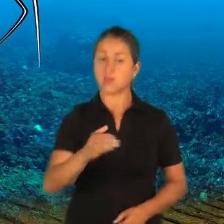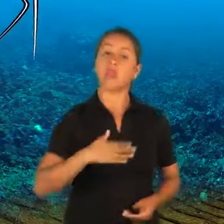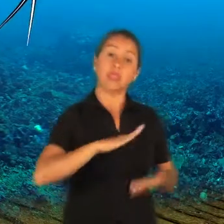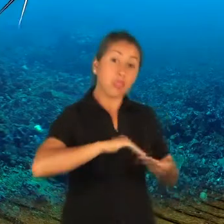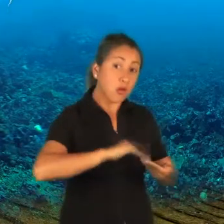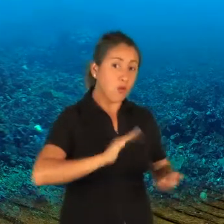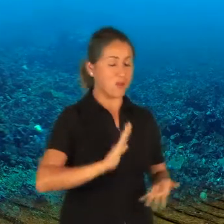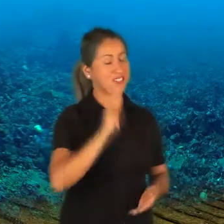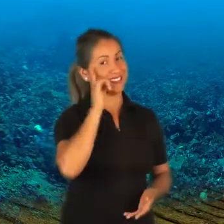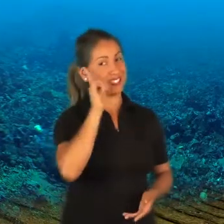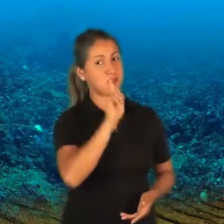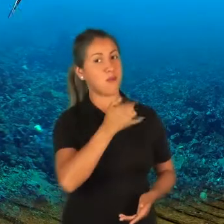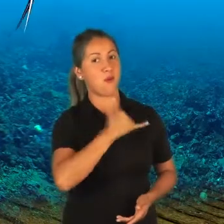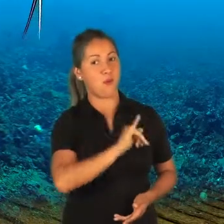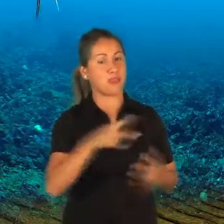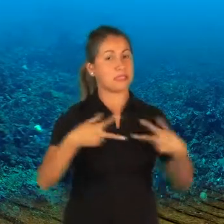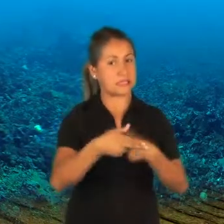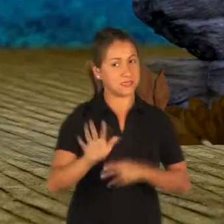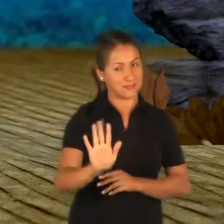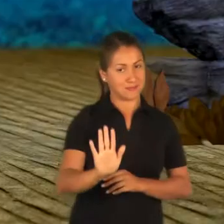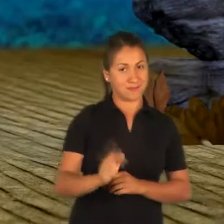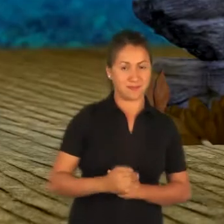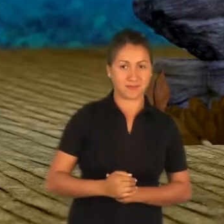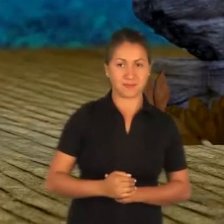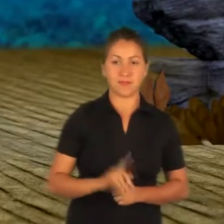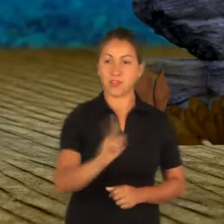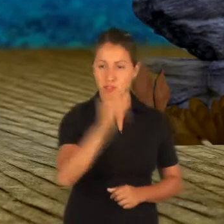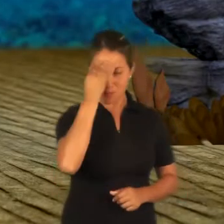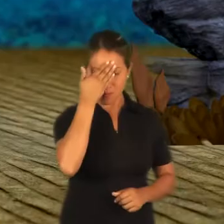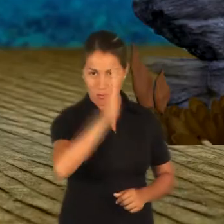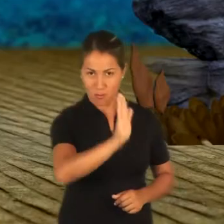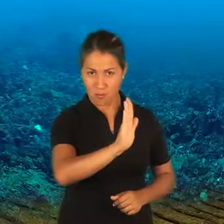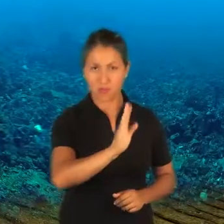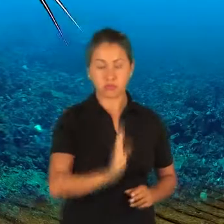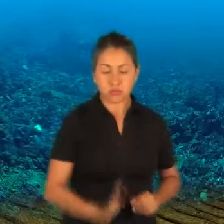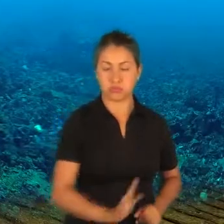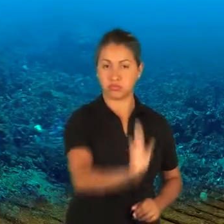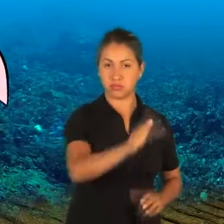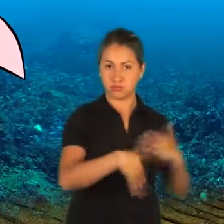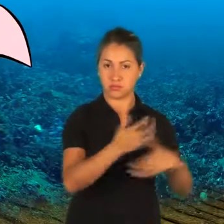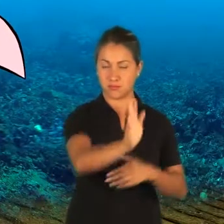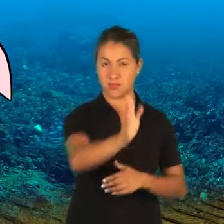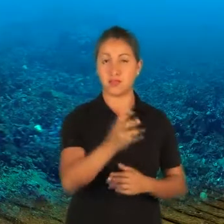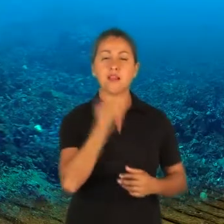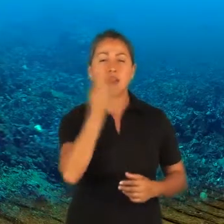Disculpa. Es que no me gusta que me interrumpan. No te preocupes. Prosigue. Se voltea.